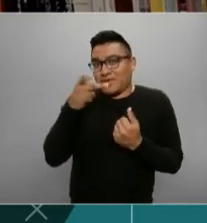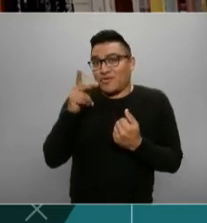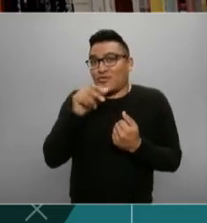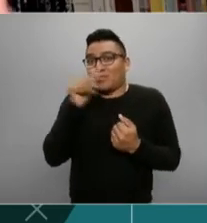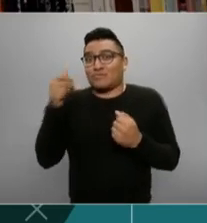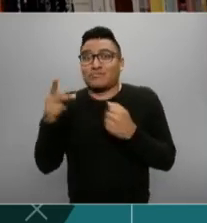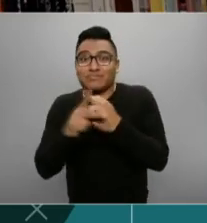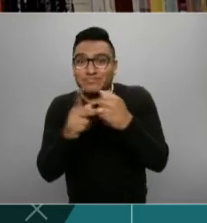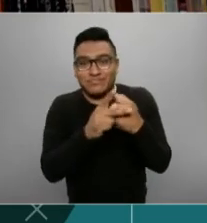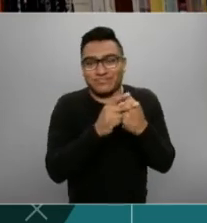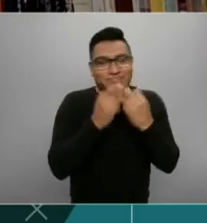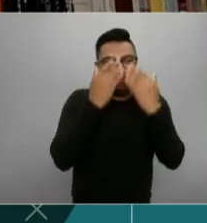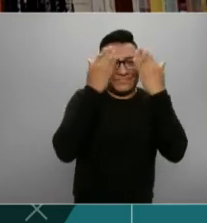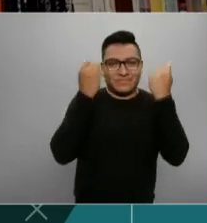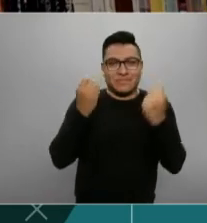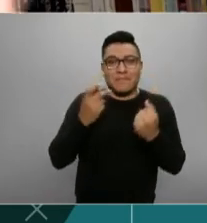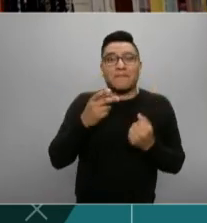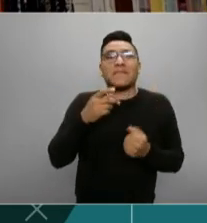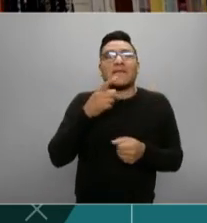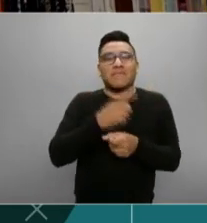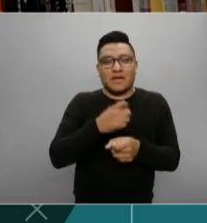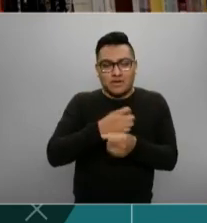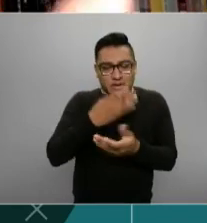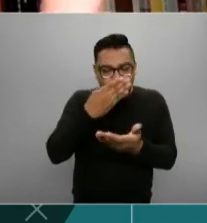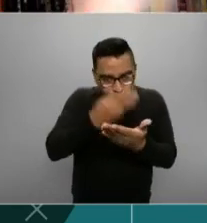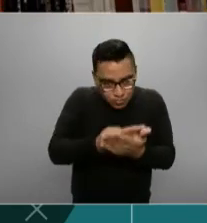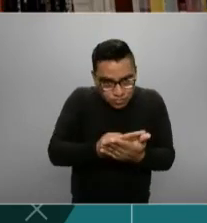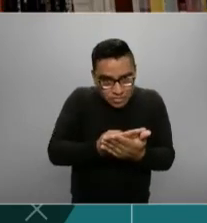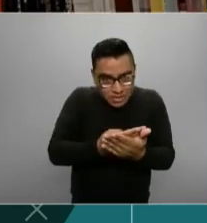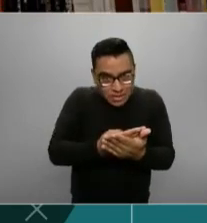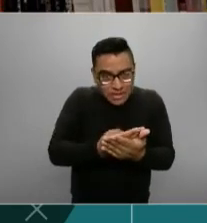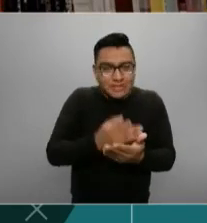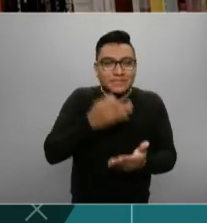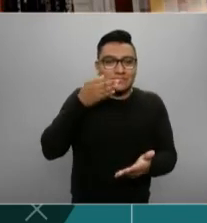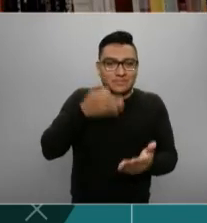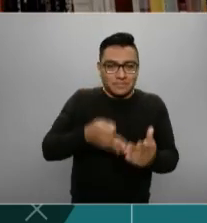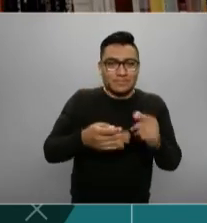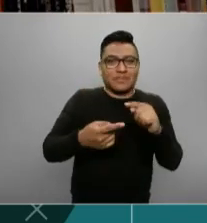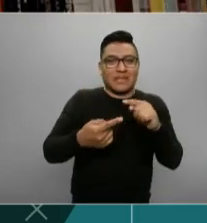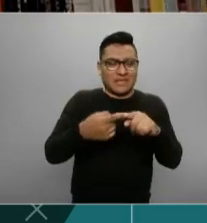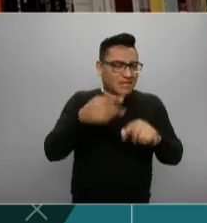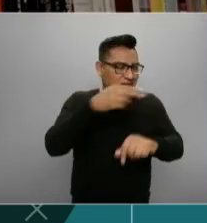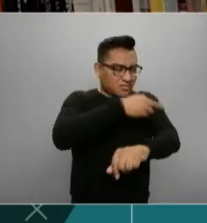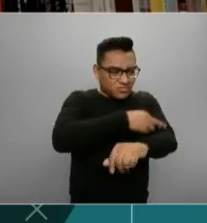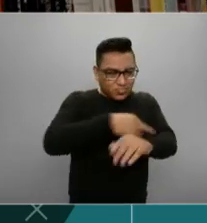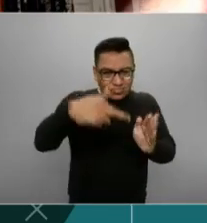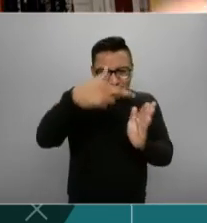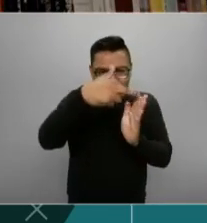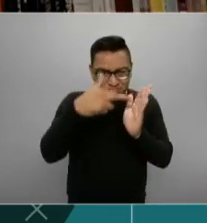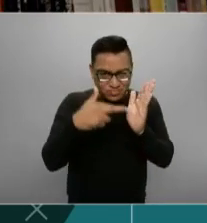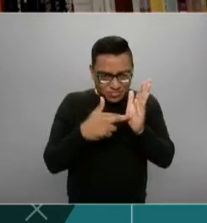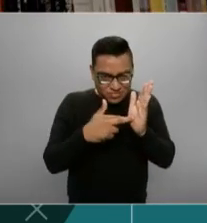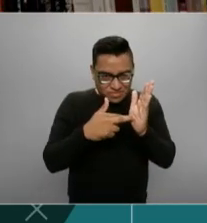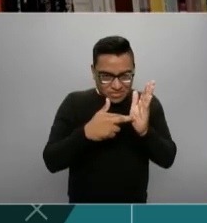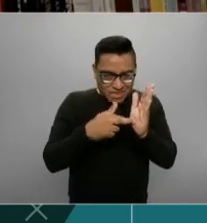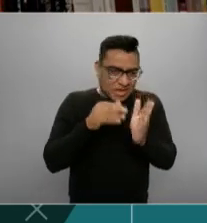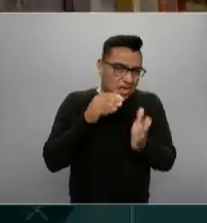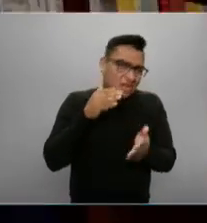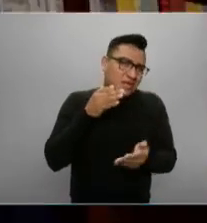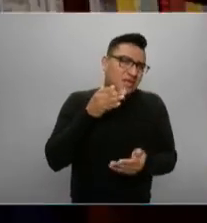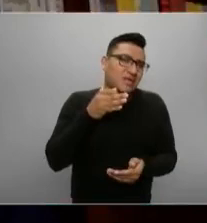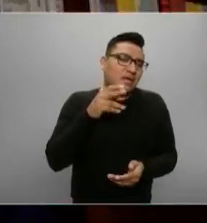primero hay que adoptar la resolución, las medidas que ahí se enuncian, que son muy concretas, y luego